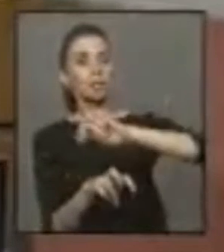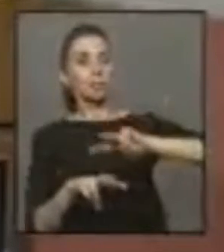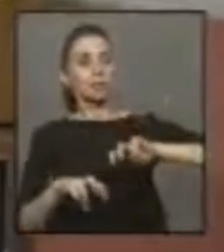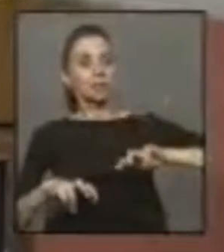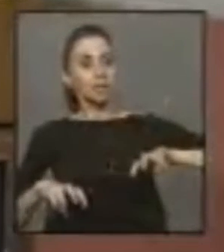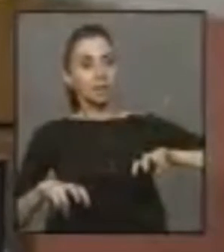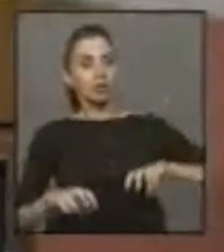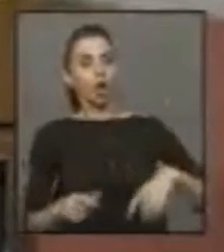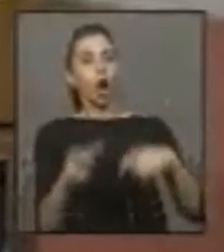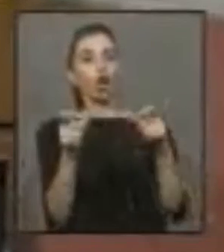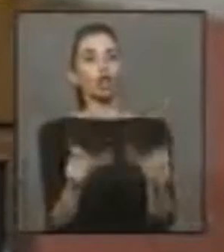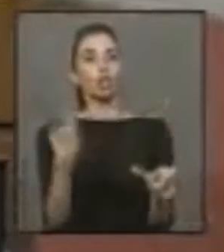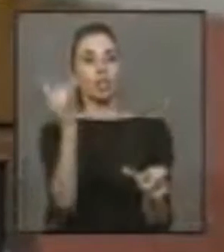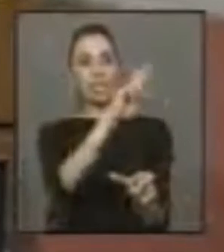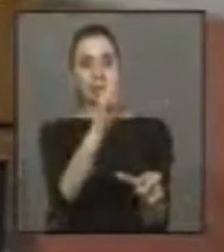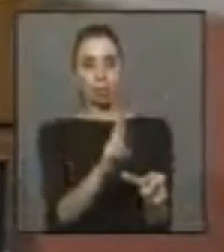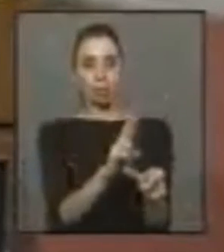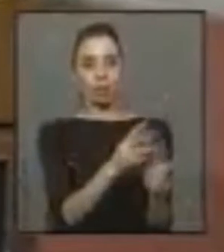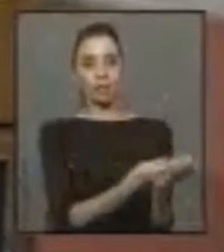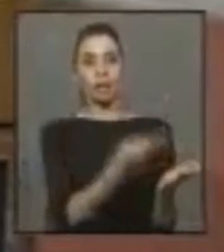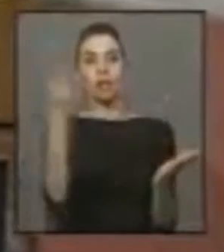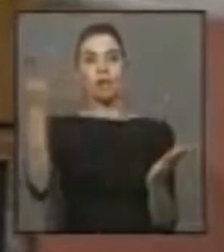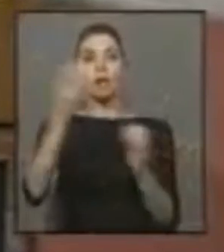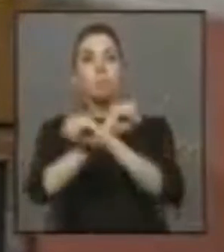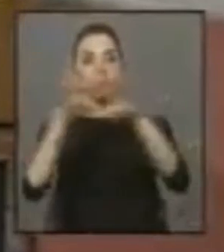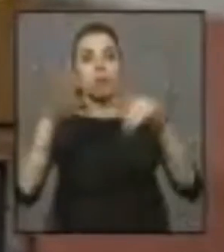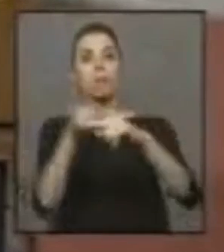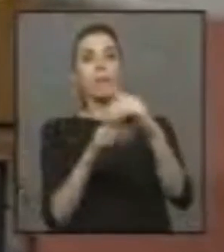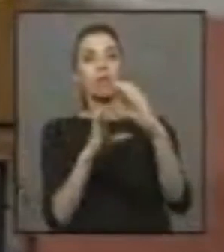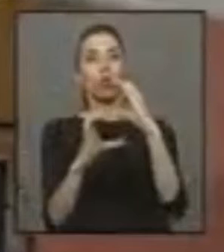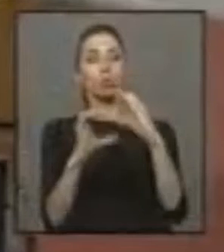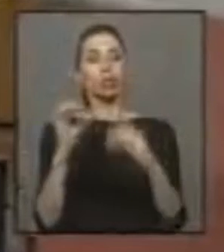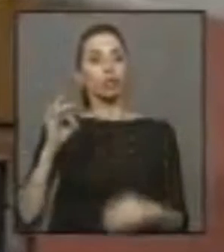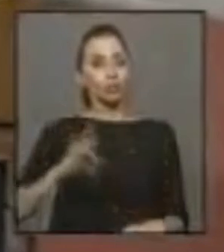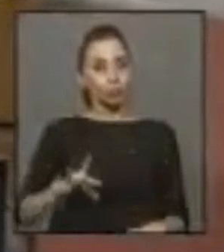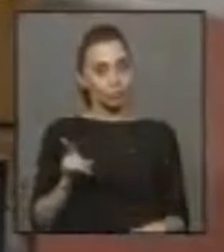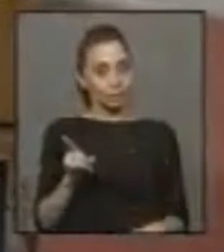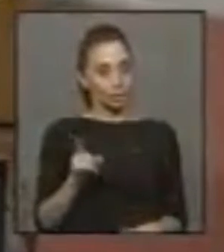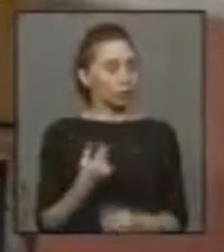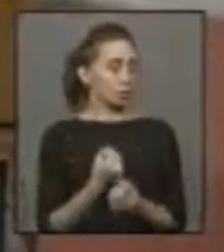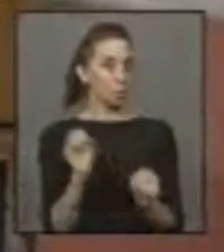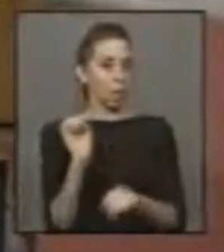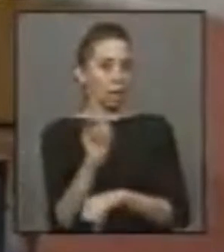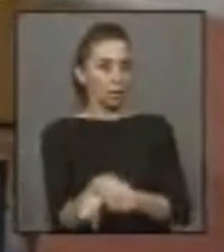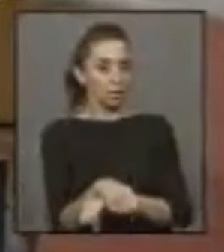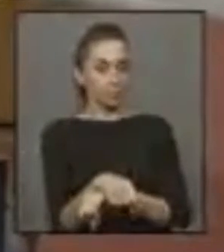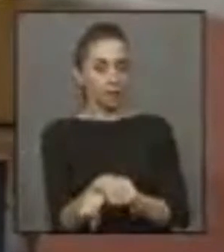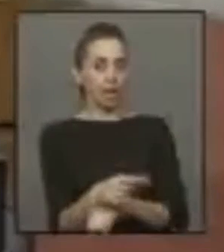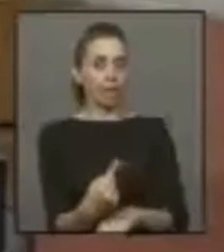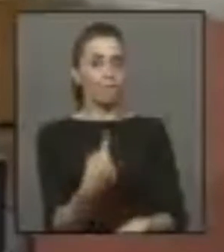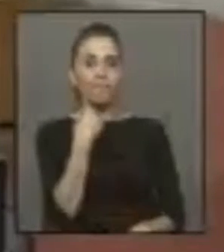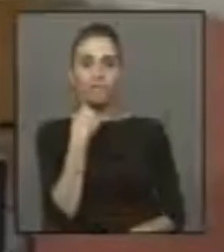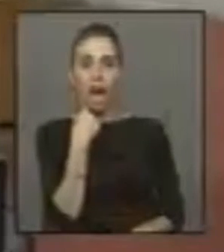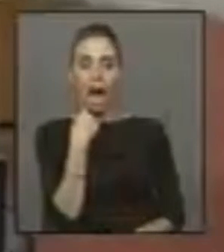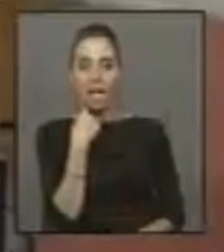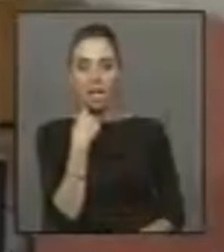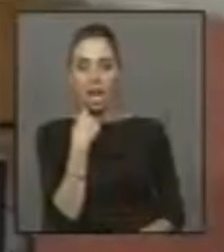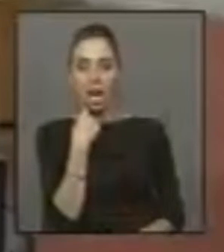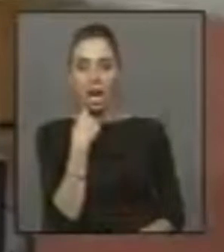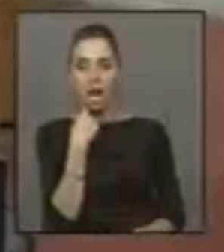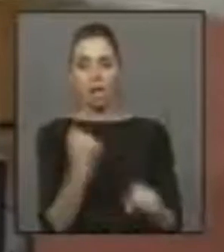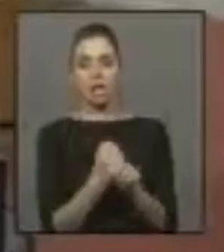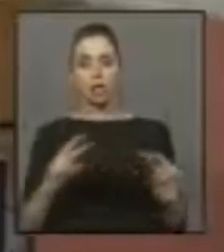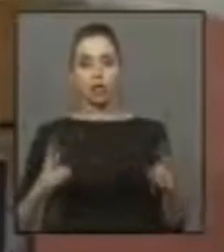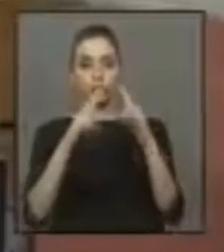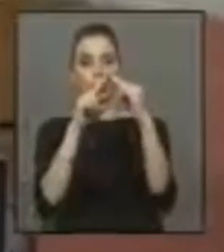de la Contraloría a los medios de comunicación nacionales, es que considero inaceptables las nuevas fallas que se han detectado en la